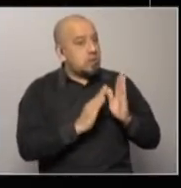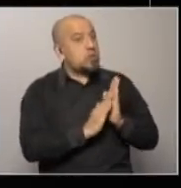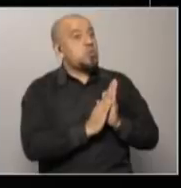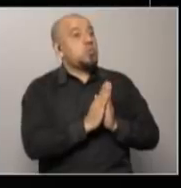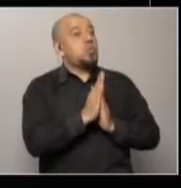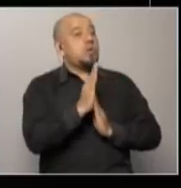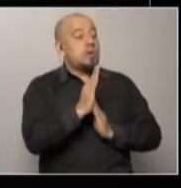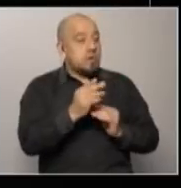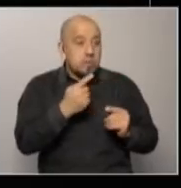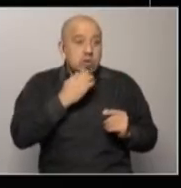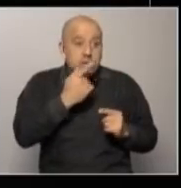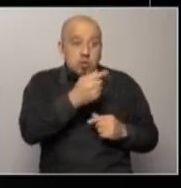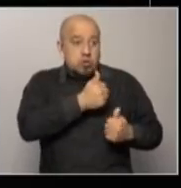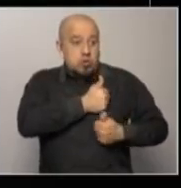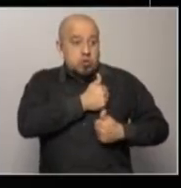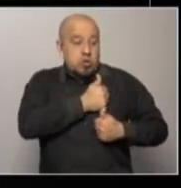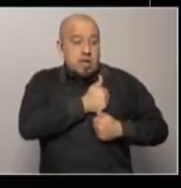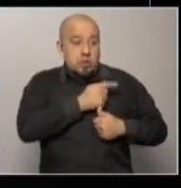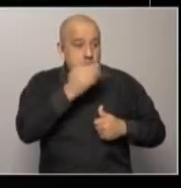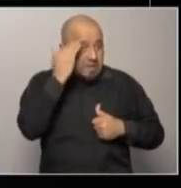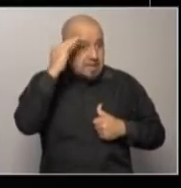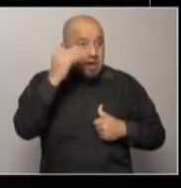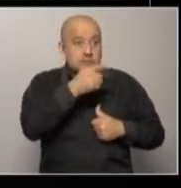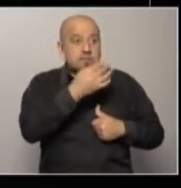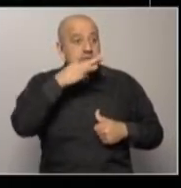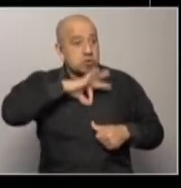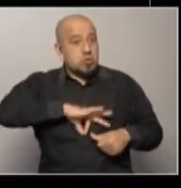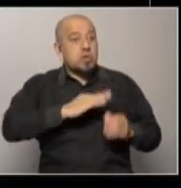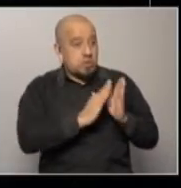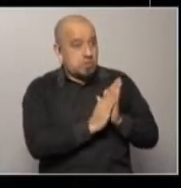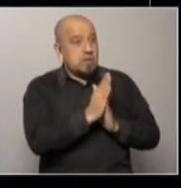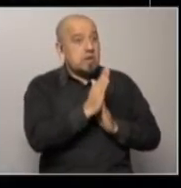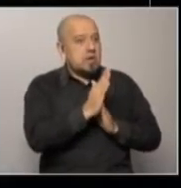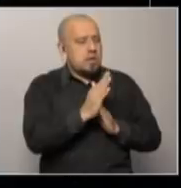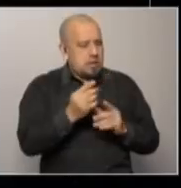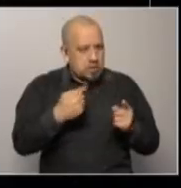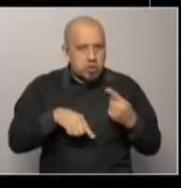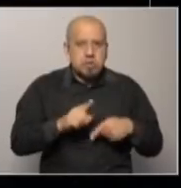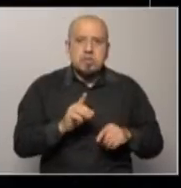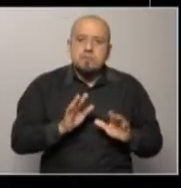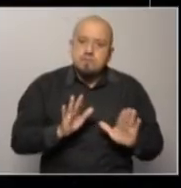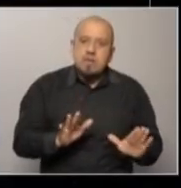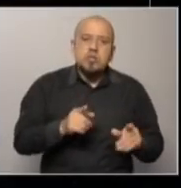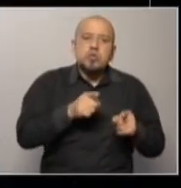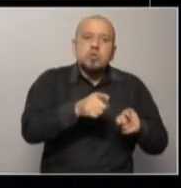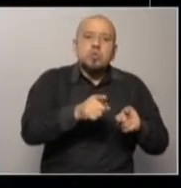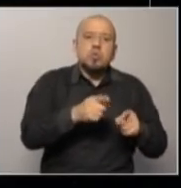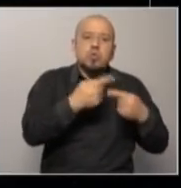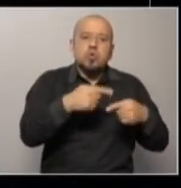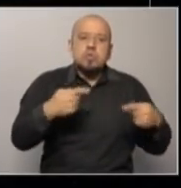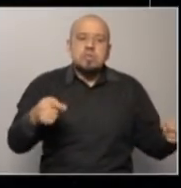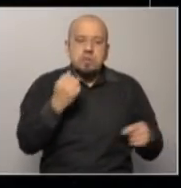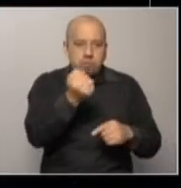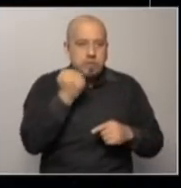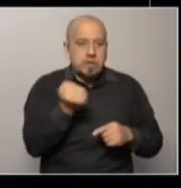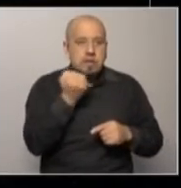los soldados o la tropa, que tengan una mejora salarial. Entonces, esas son restricciones importantes.